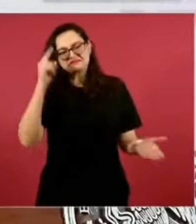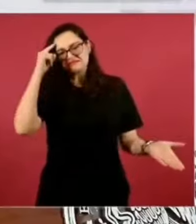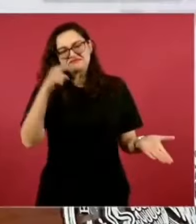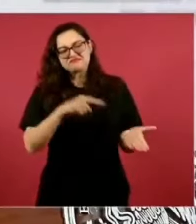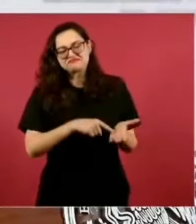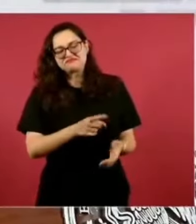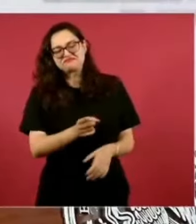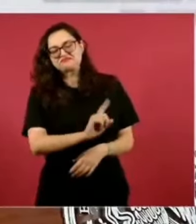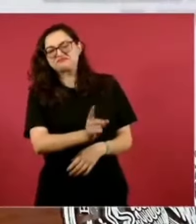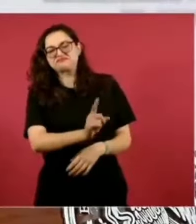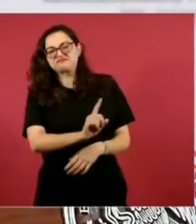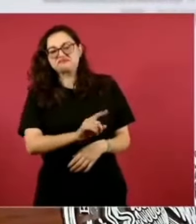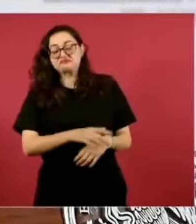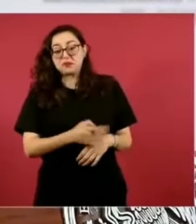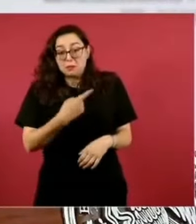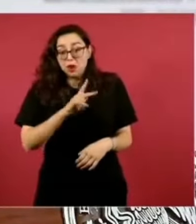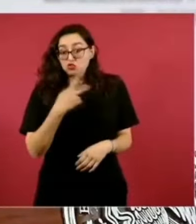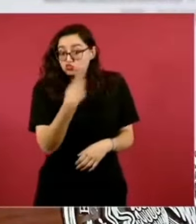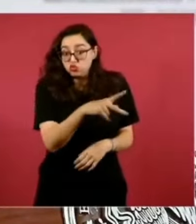pero es válido.